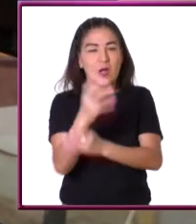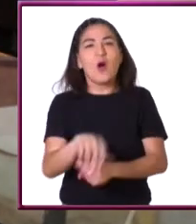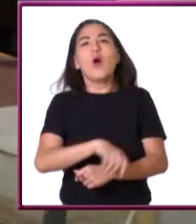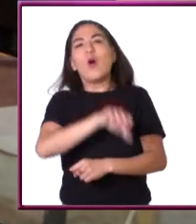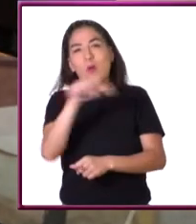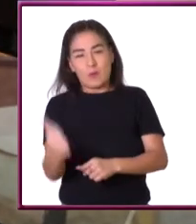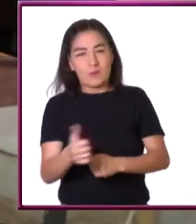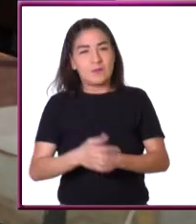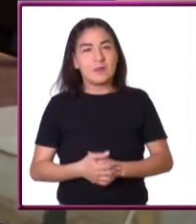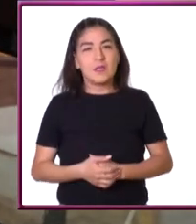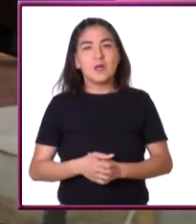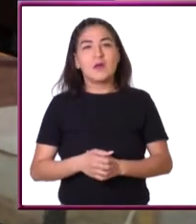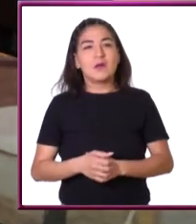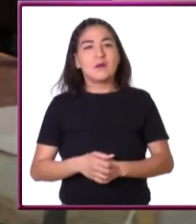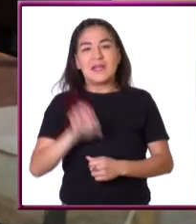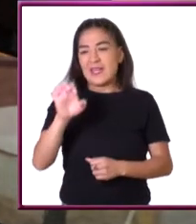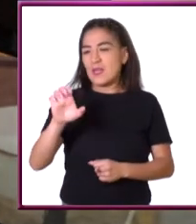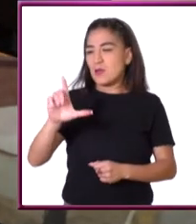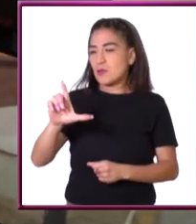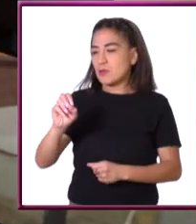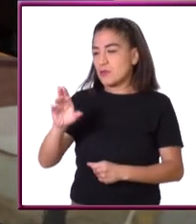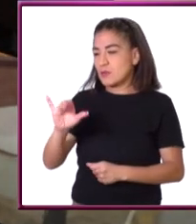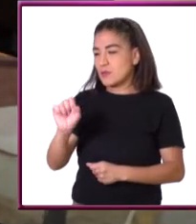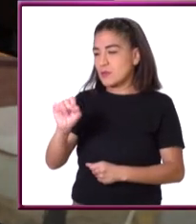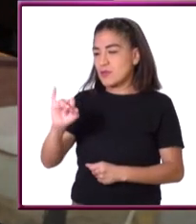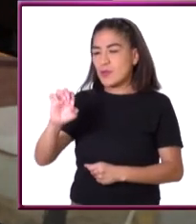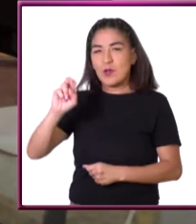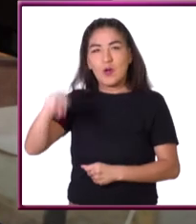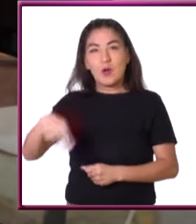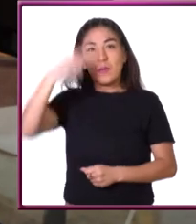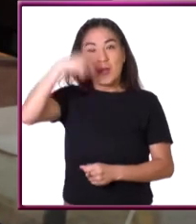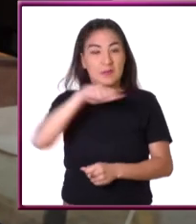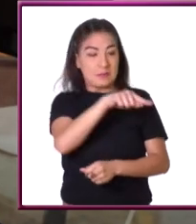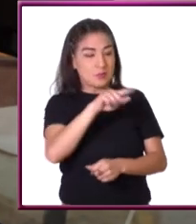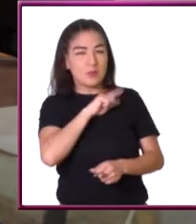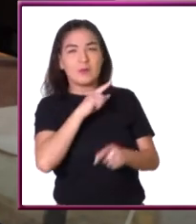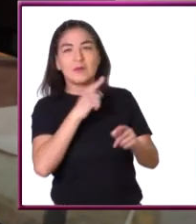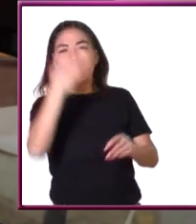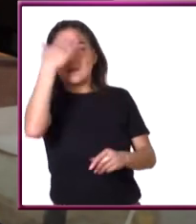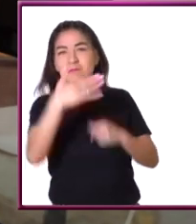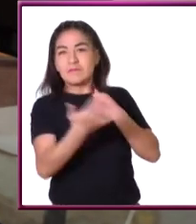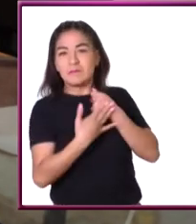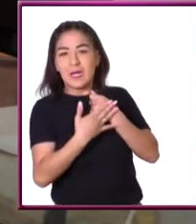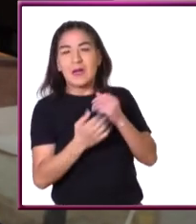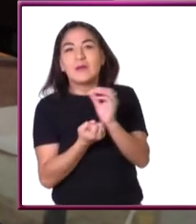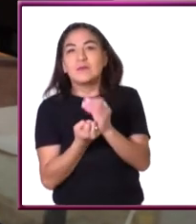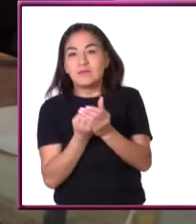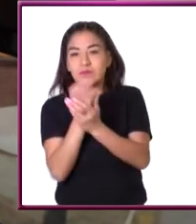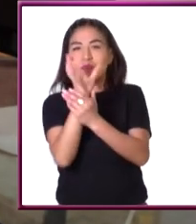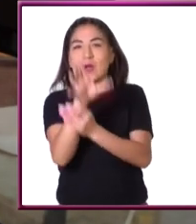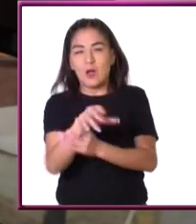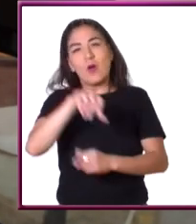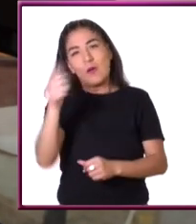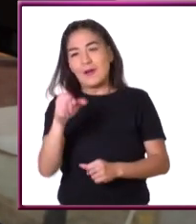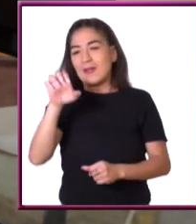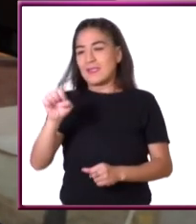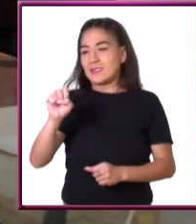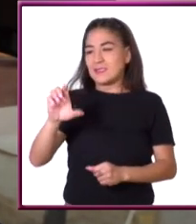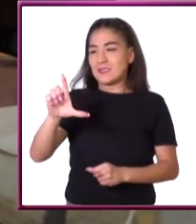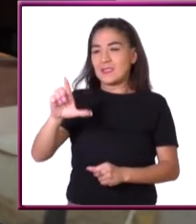y otros que son de eclosión como para que él sepa en qué momento tiene que salir y otros de esclerotización.